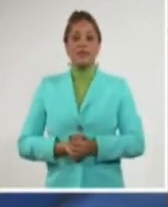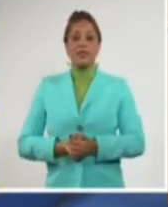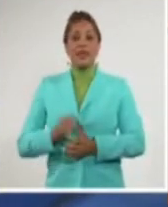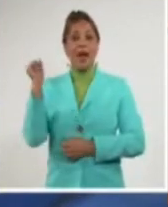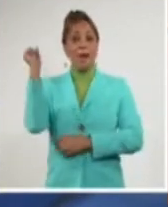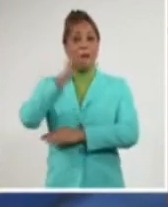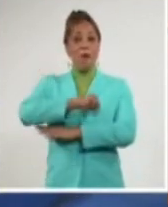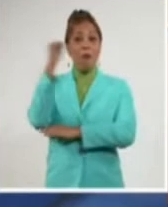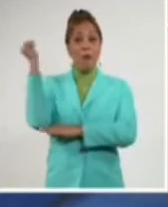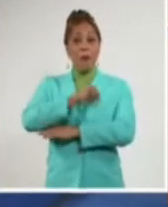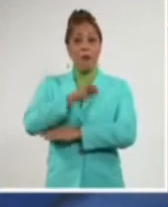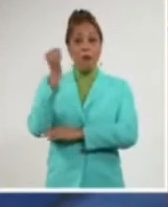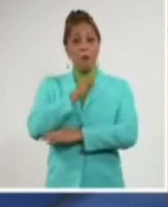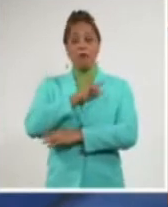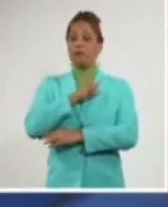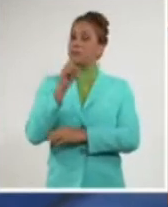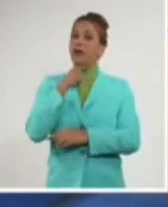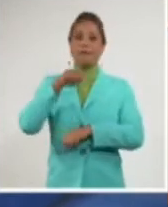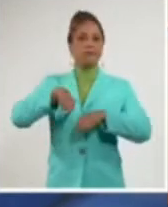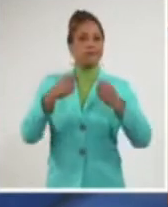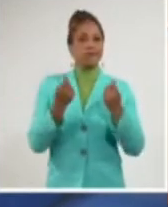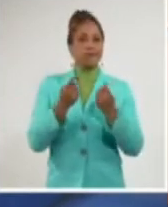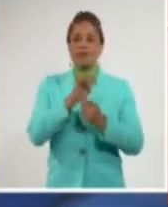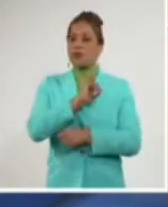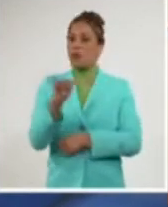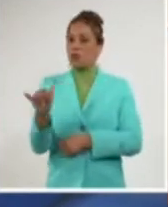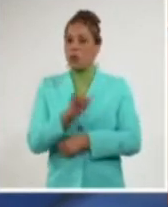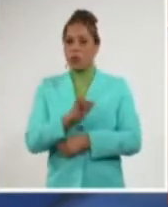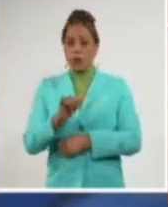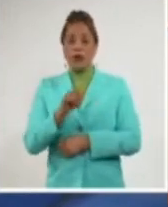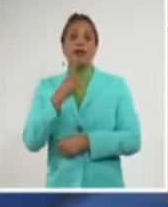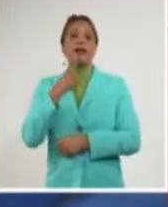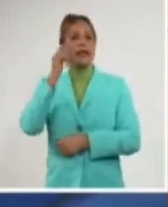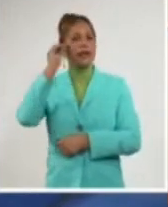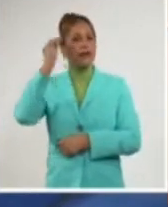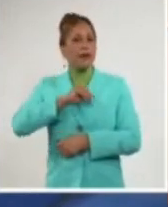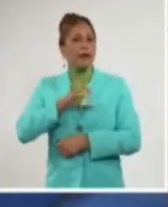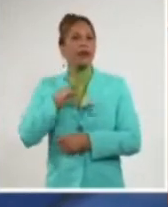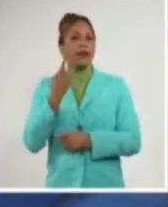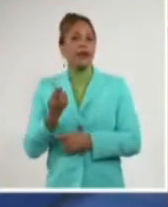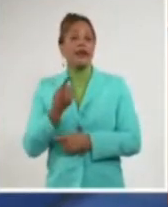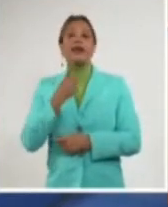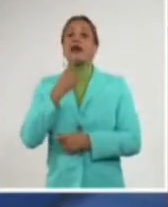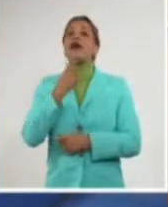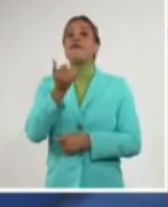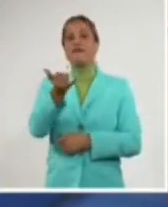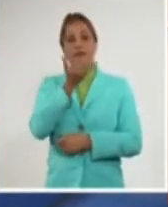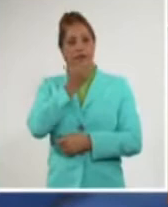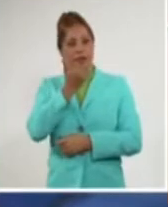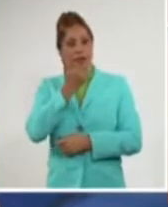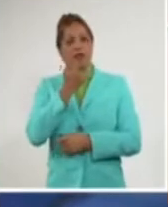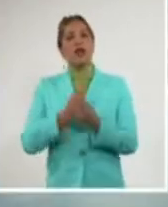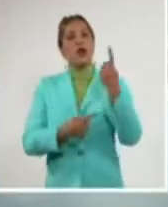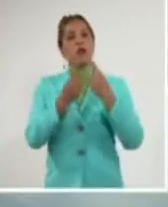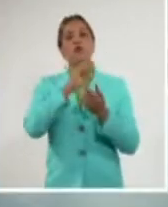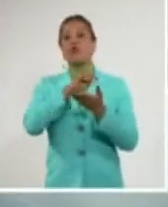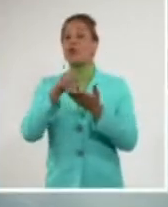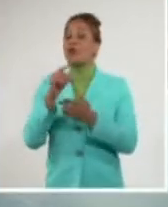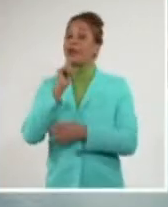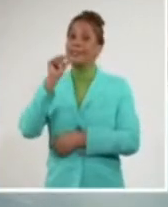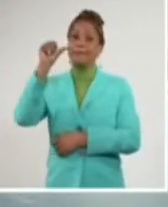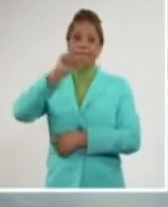servicio haya tenido cierta estabilidad sin que dejemos de reconocer determinadas afectaciones que en algunos lugares han sido críticas.